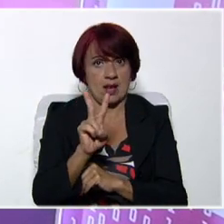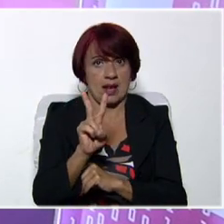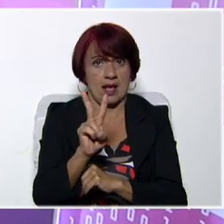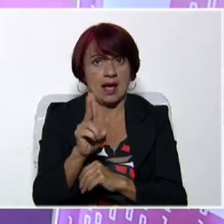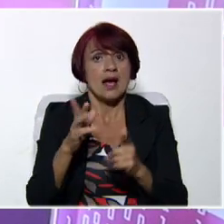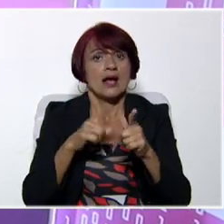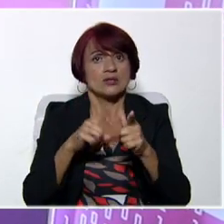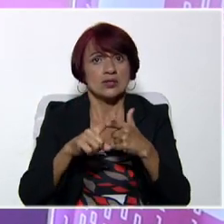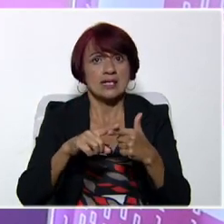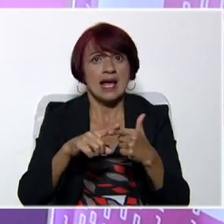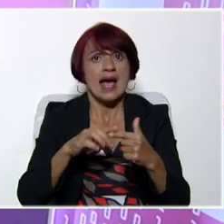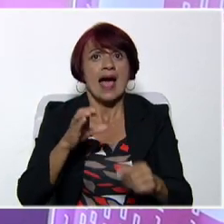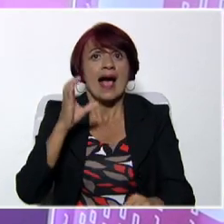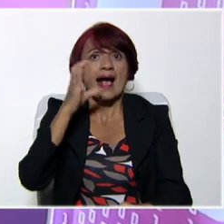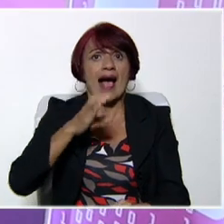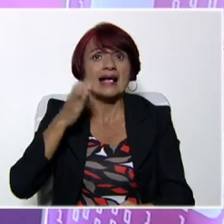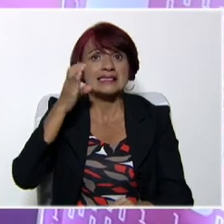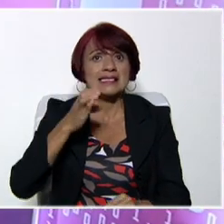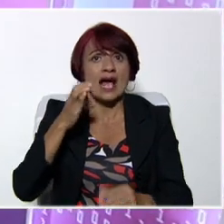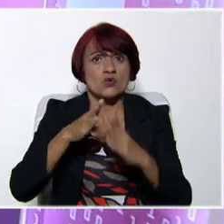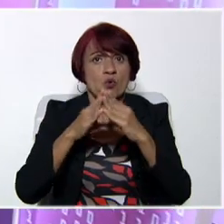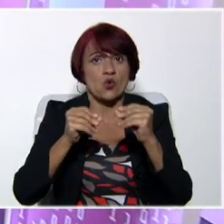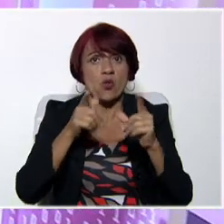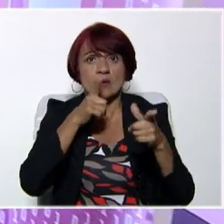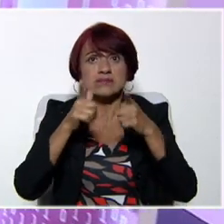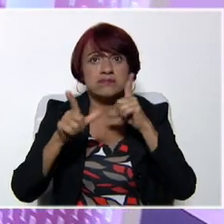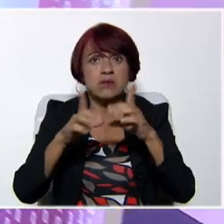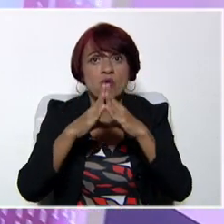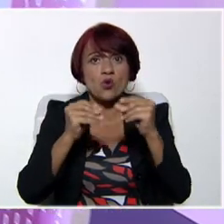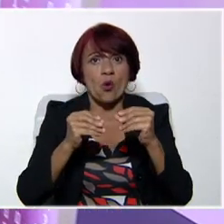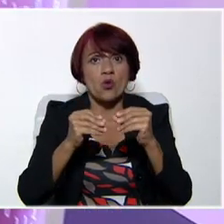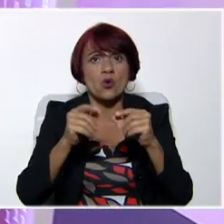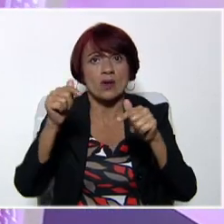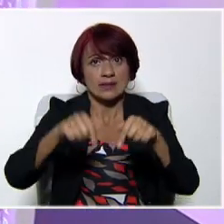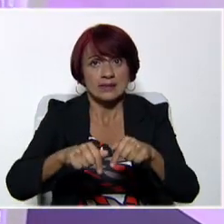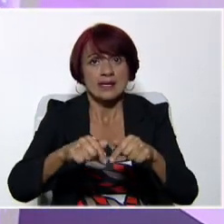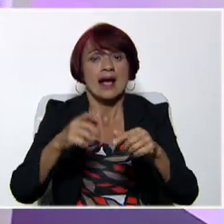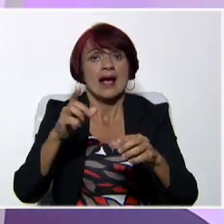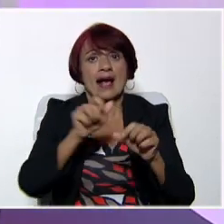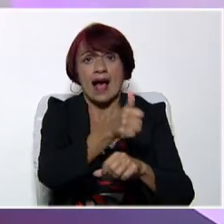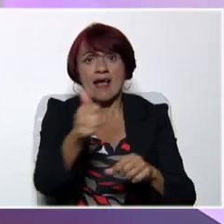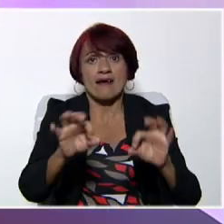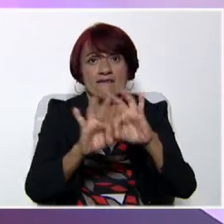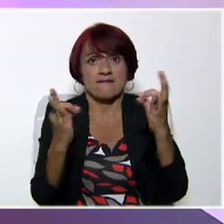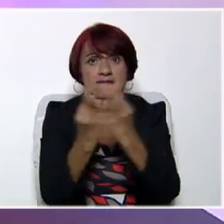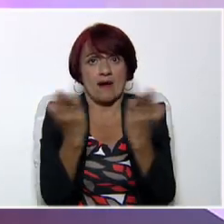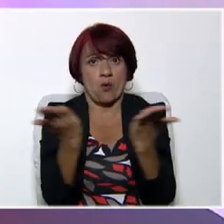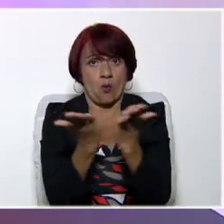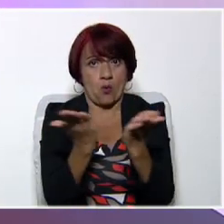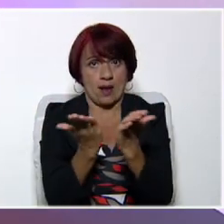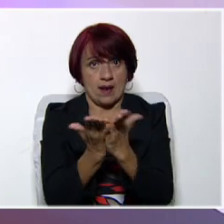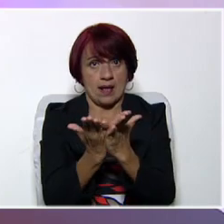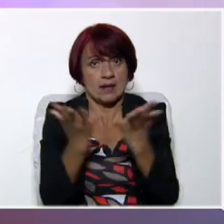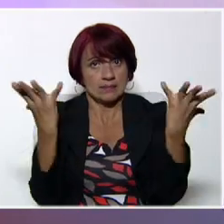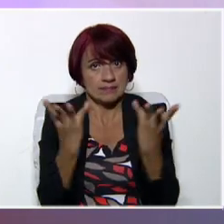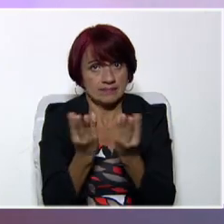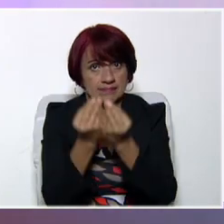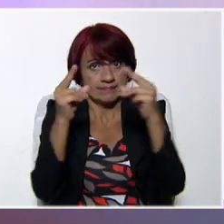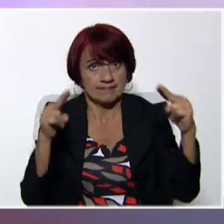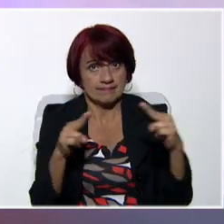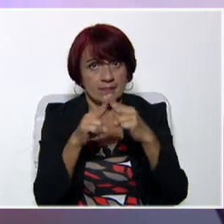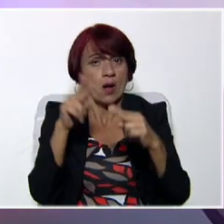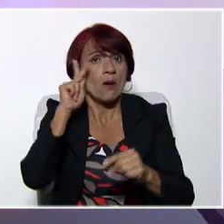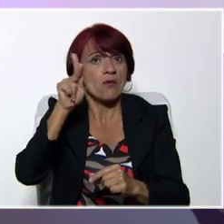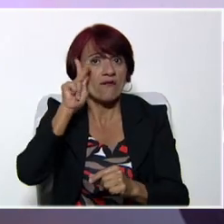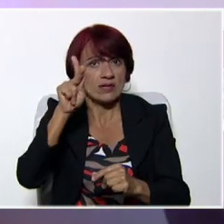trata de castellano y para eso quiero que me acompañen al ser principal de cada familia, una escuela donde nos encontraremos con